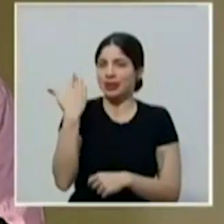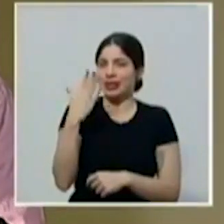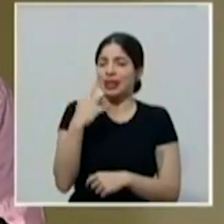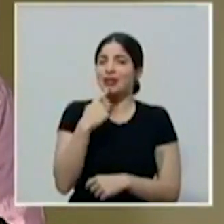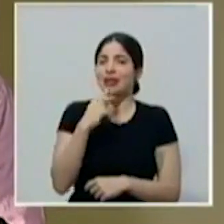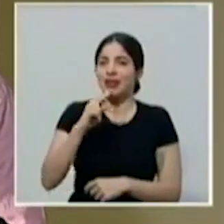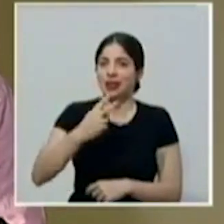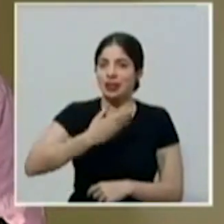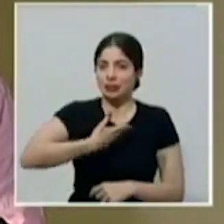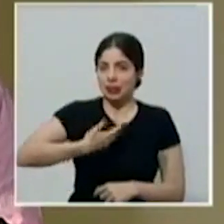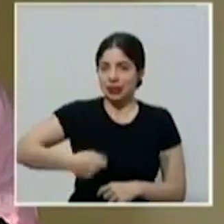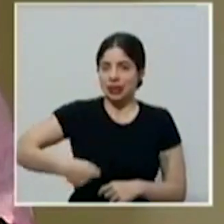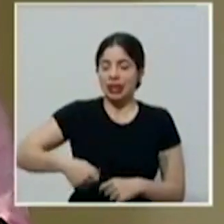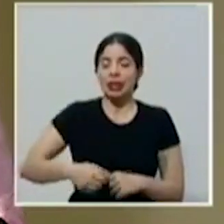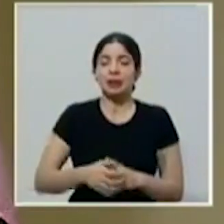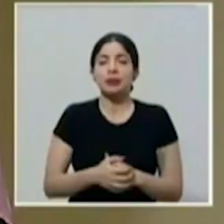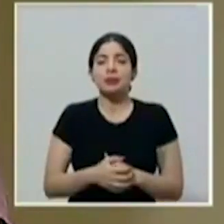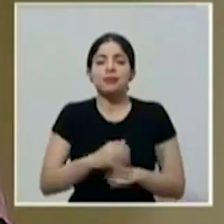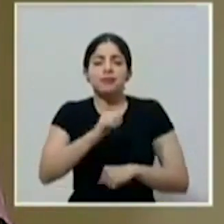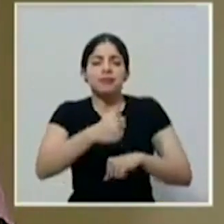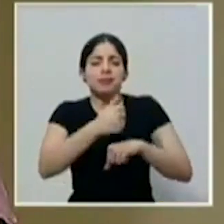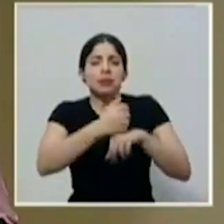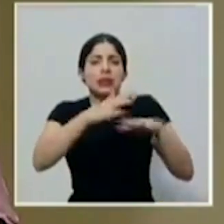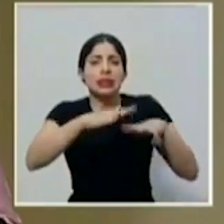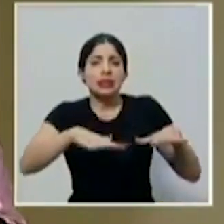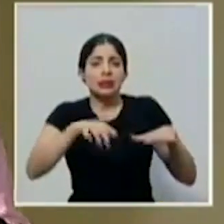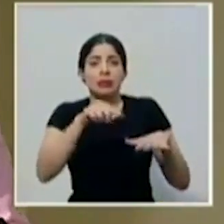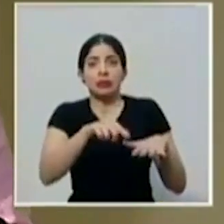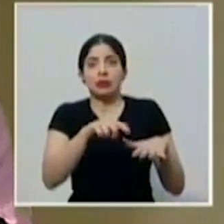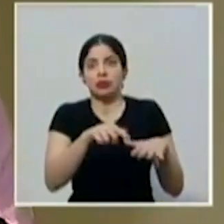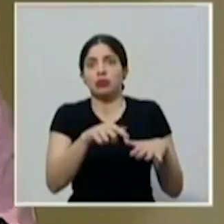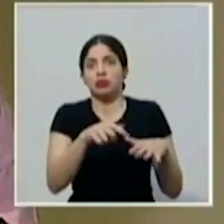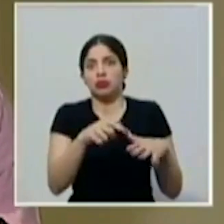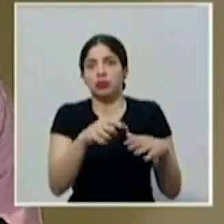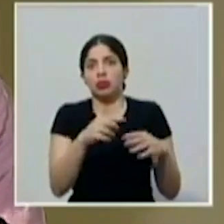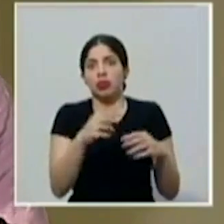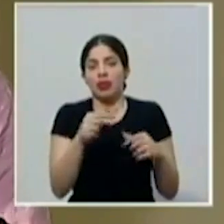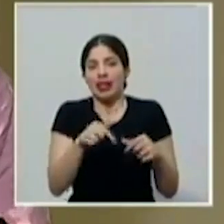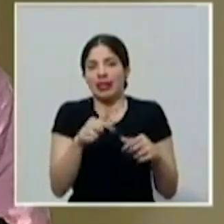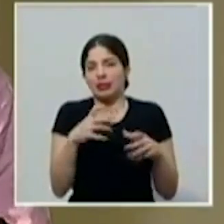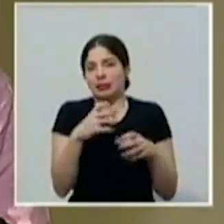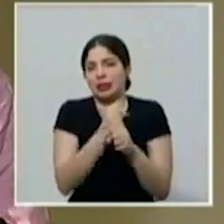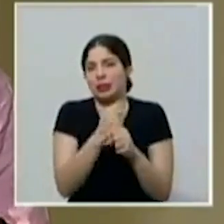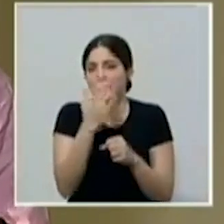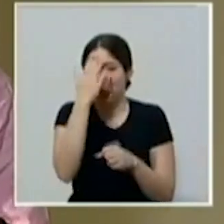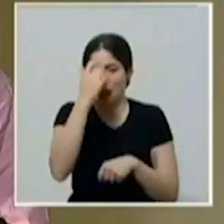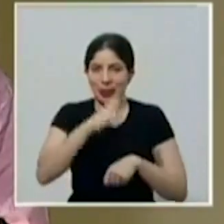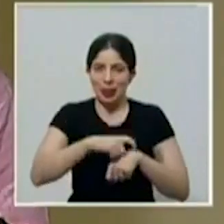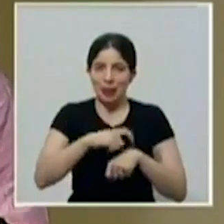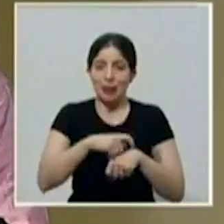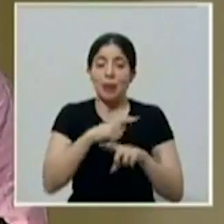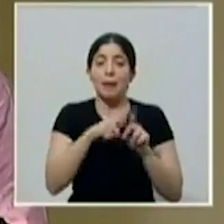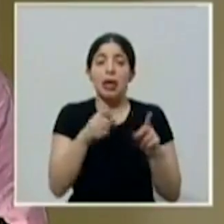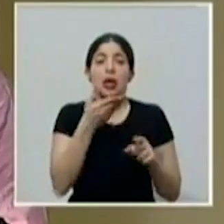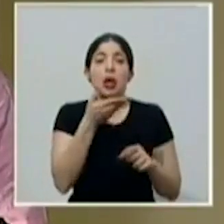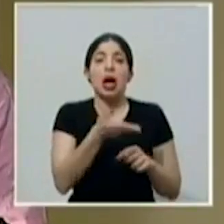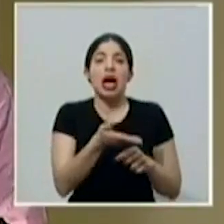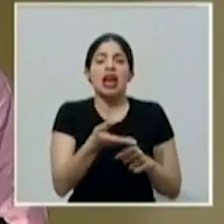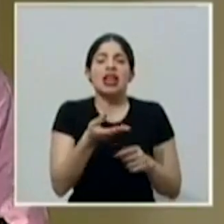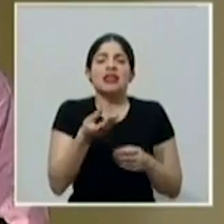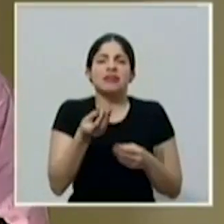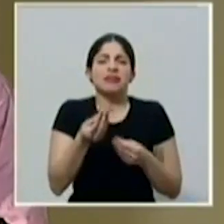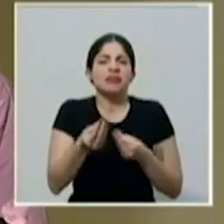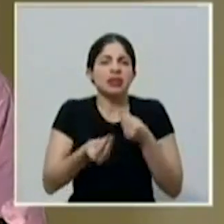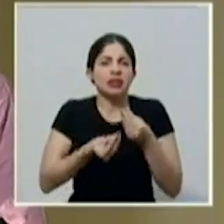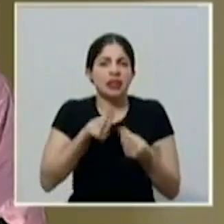vicepresidenta, un espacio, y esto es muy acotado por razón de tiempo, donde vamos